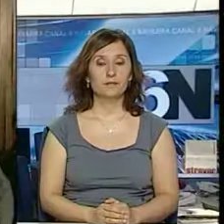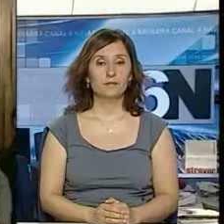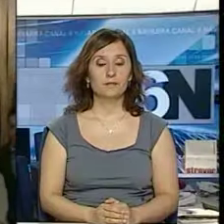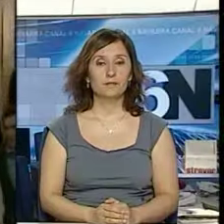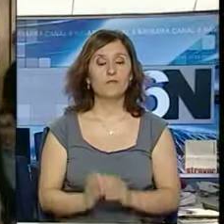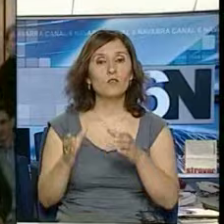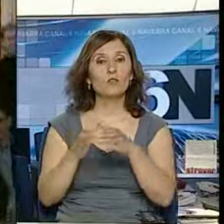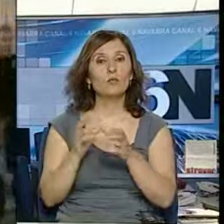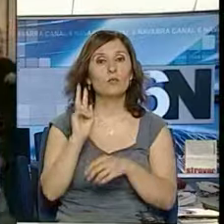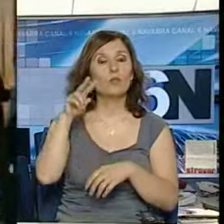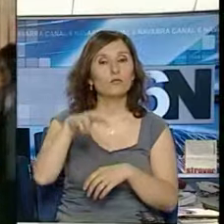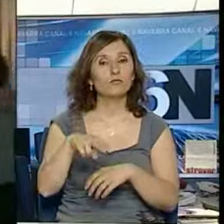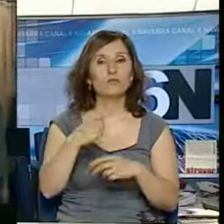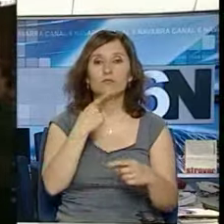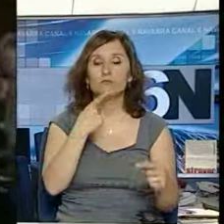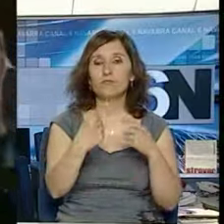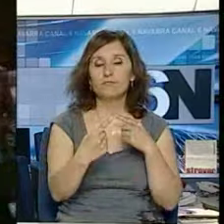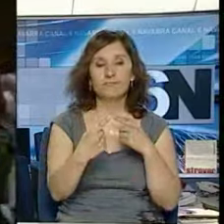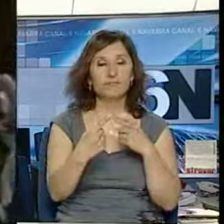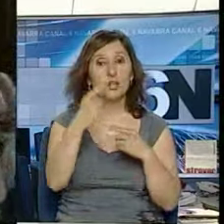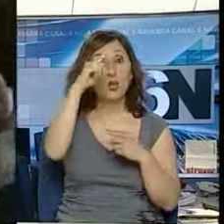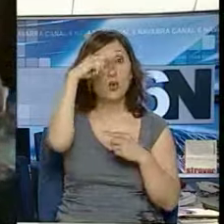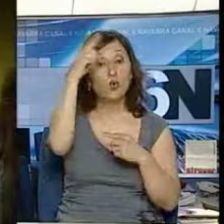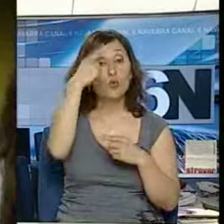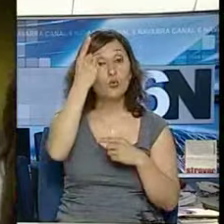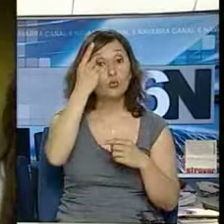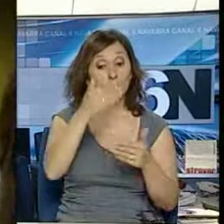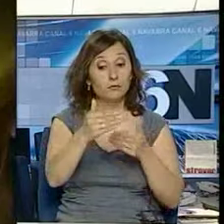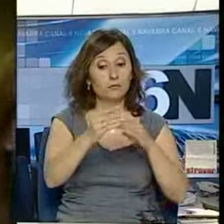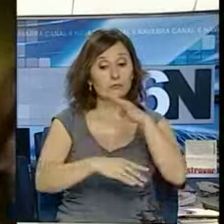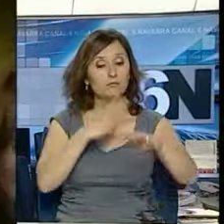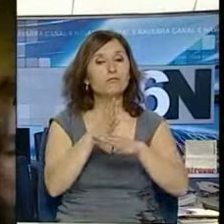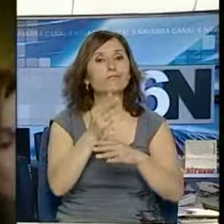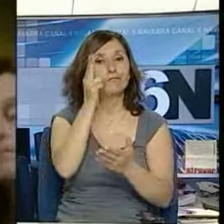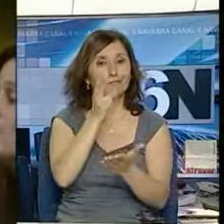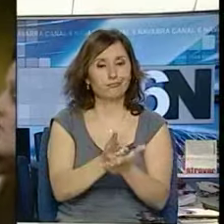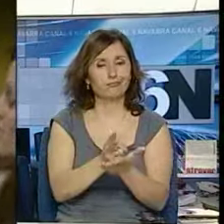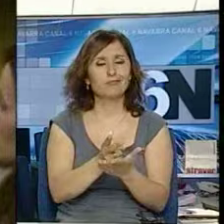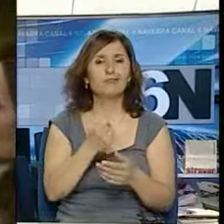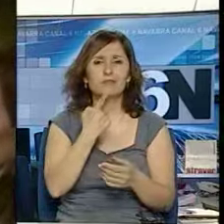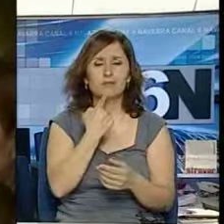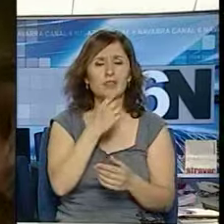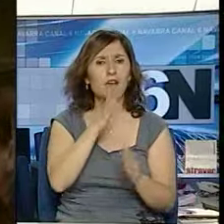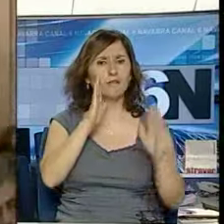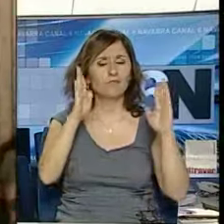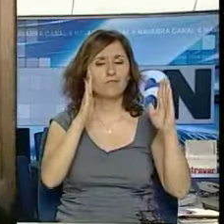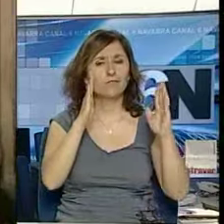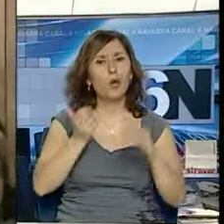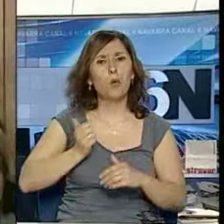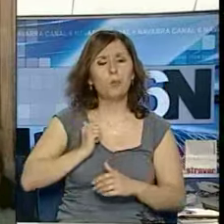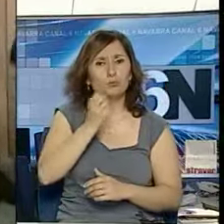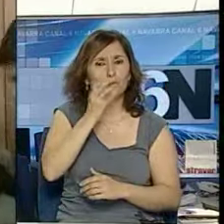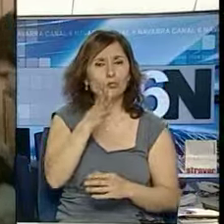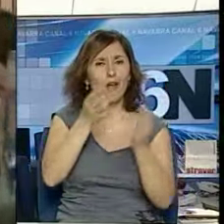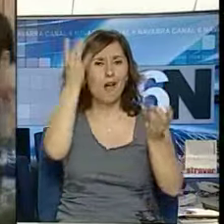UPN dejó claro que quiere apostar por la cultura en la próxima legislatura. Afirman que ahora es una buena oportunidad para hacer una actividad